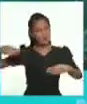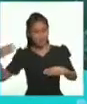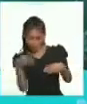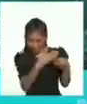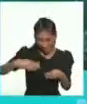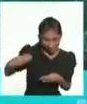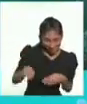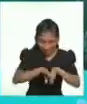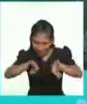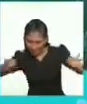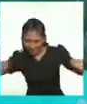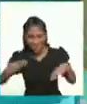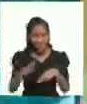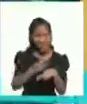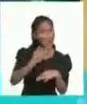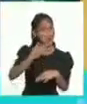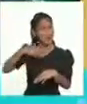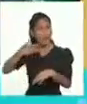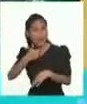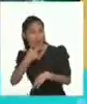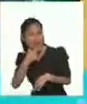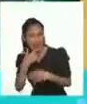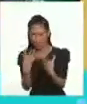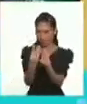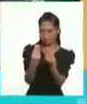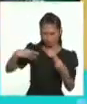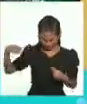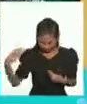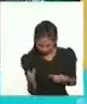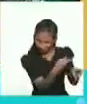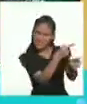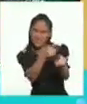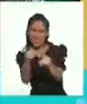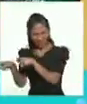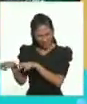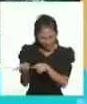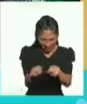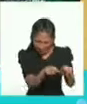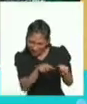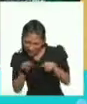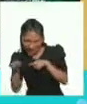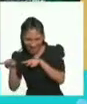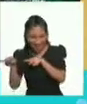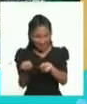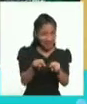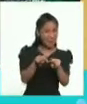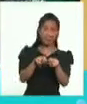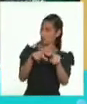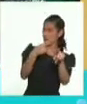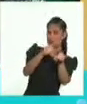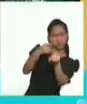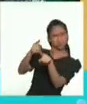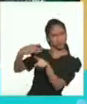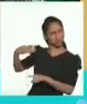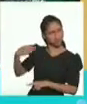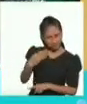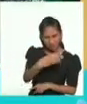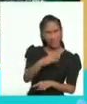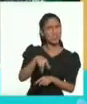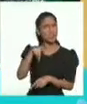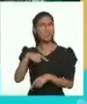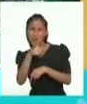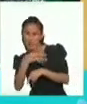fusileros de espalda amarilla. Había tantas criaturas diferentes para ver en ese gran coral. Plectorinchus oriental,